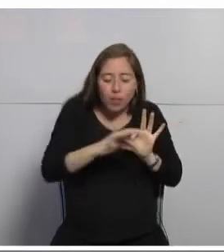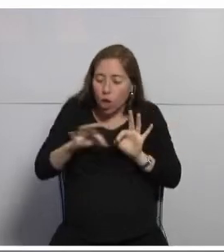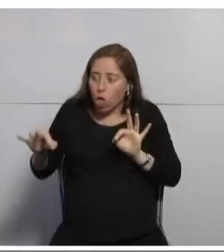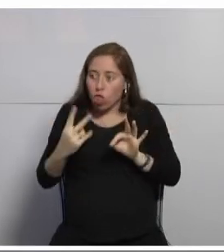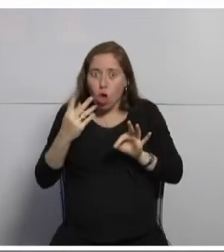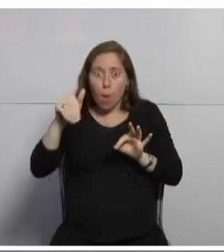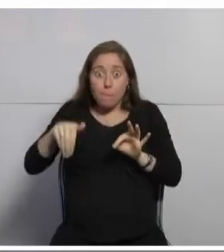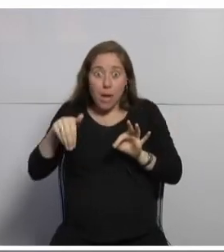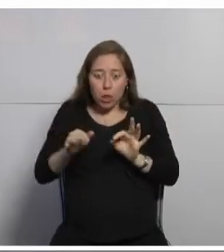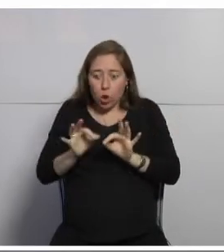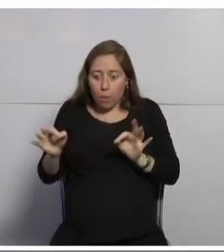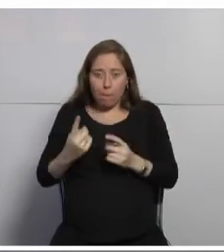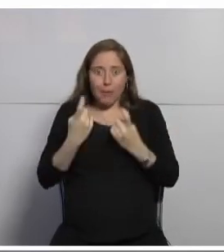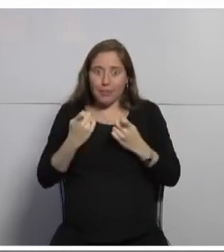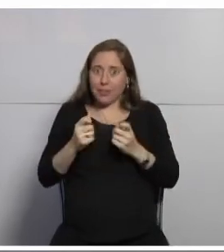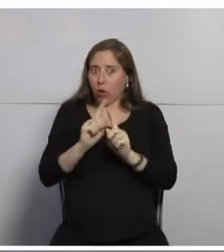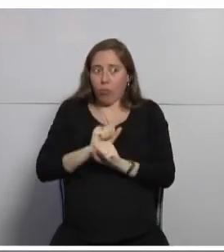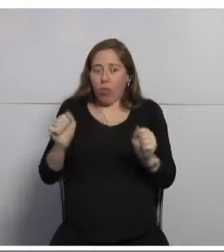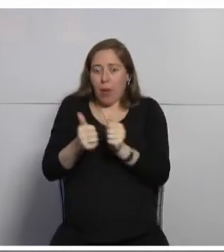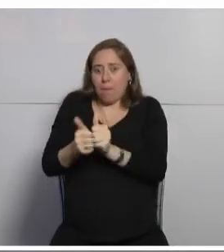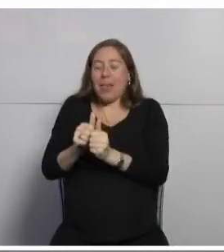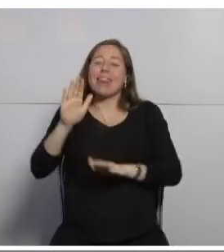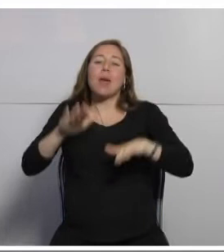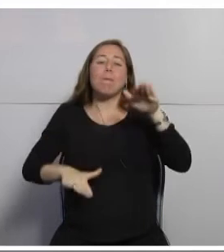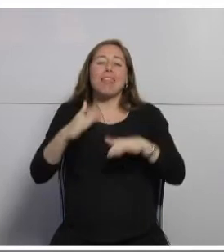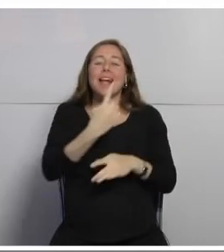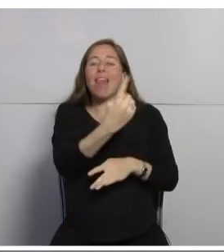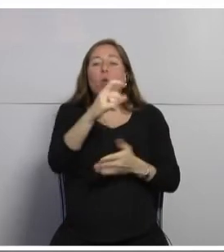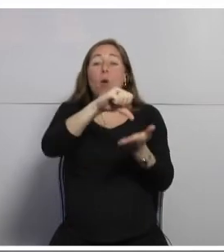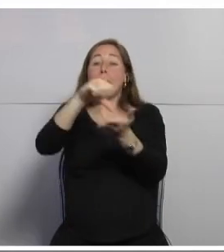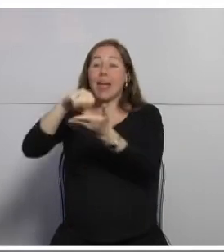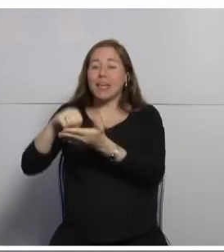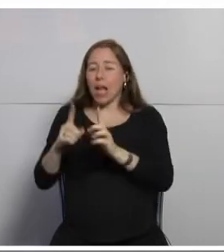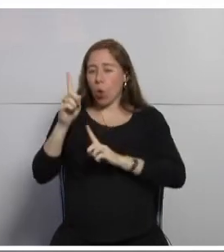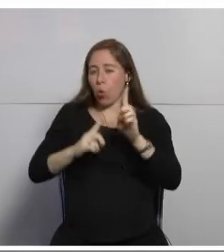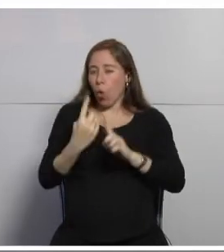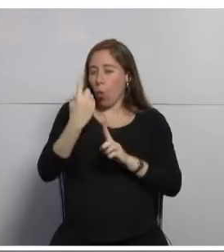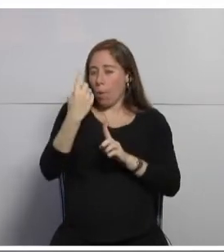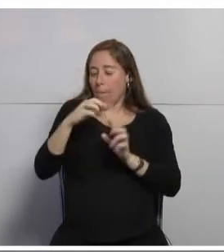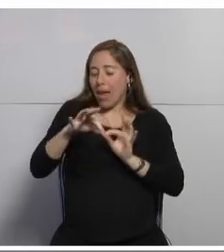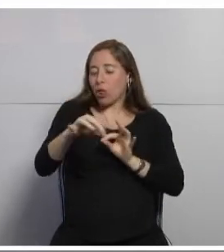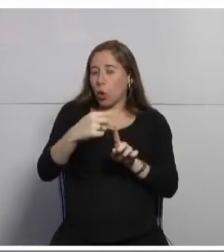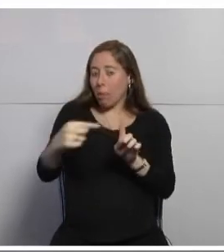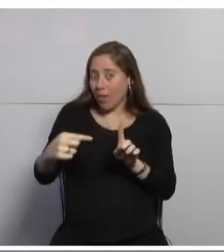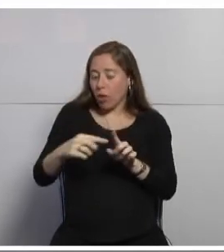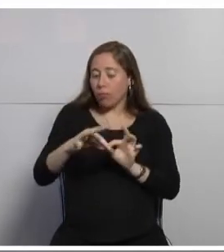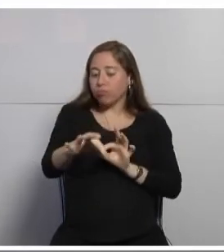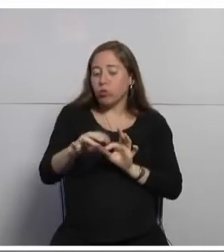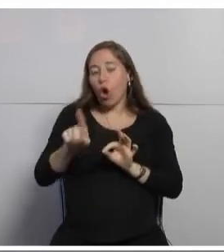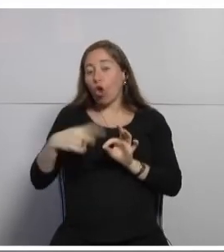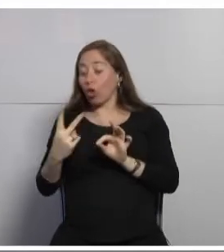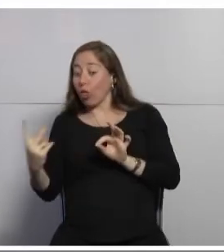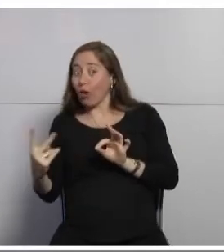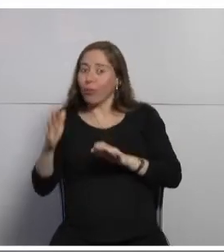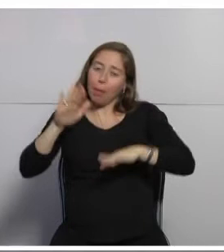reglamentaria que depende en cada país de lo que se toma un metro y medio dos metros etcétera y